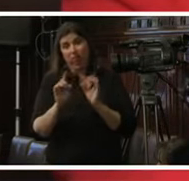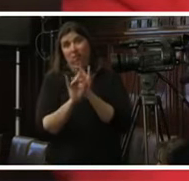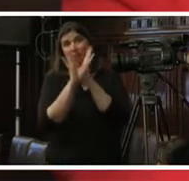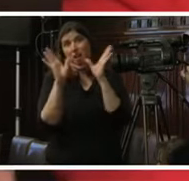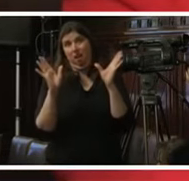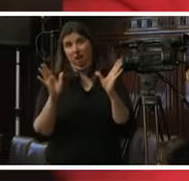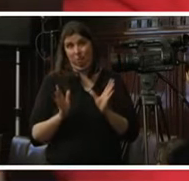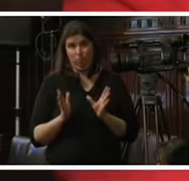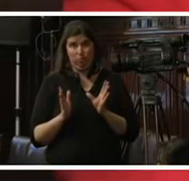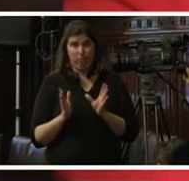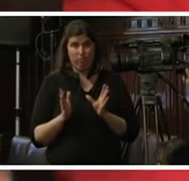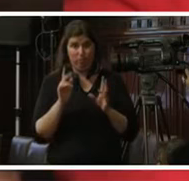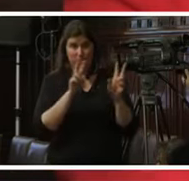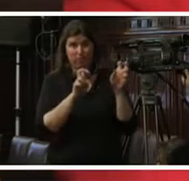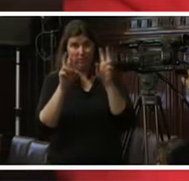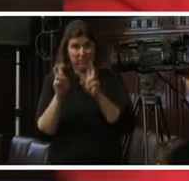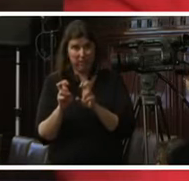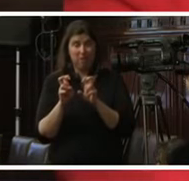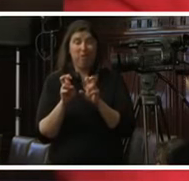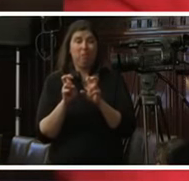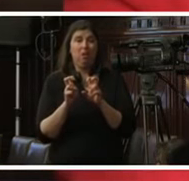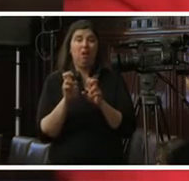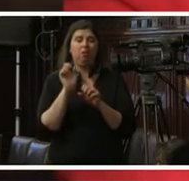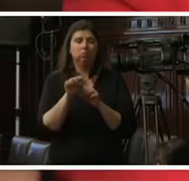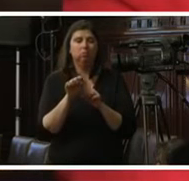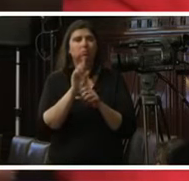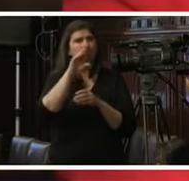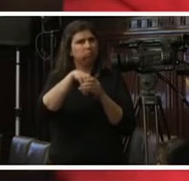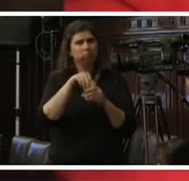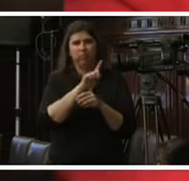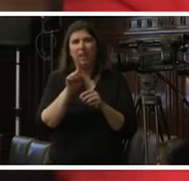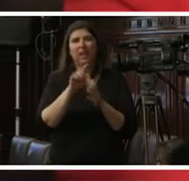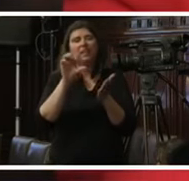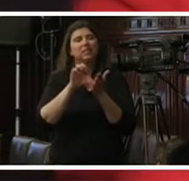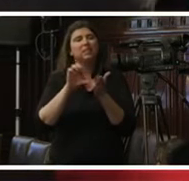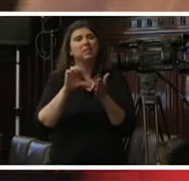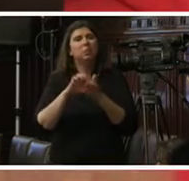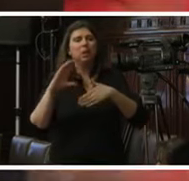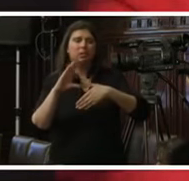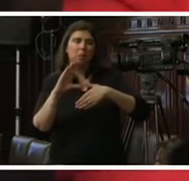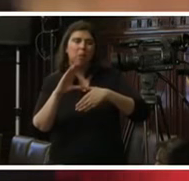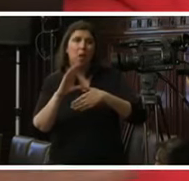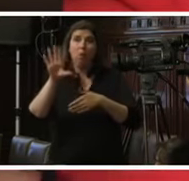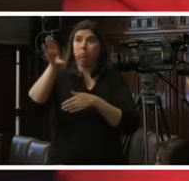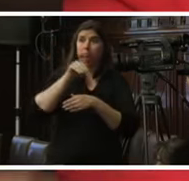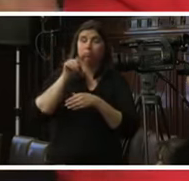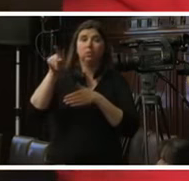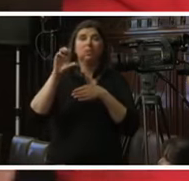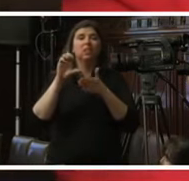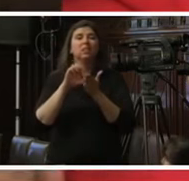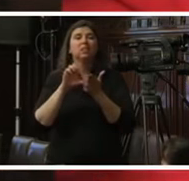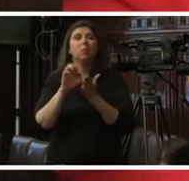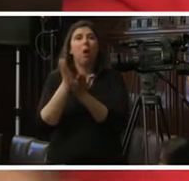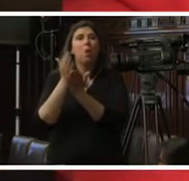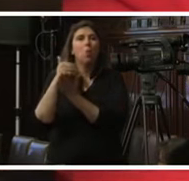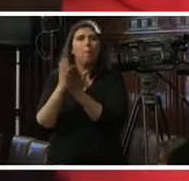sobre todo el tema de no injerencia que es un tema que toma el sistema interamericano del sistema europeo con calve resuel contra reino